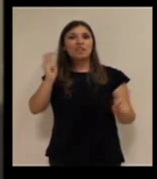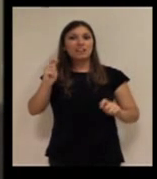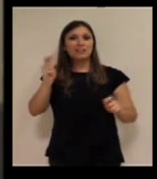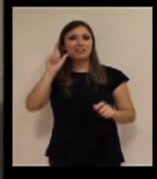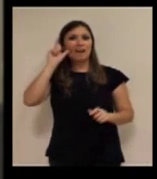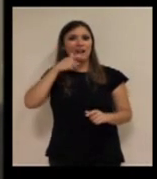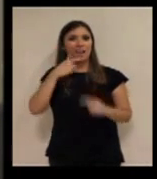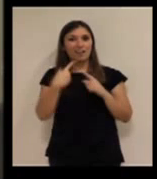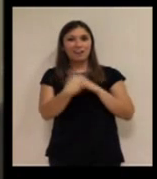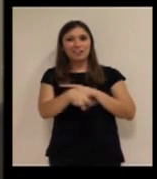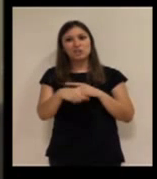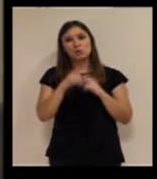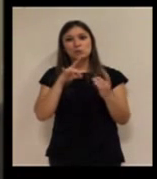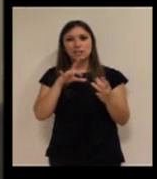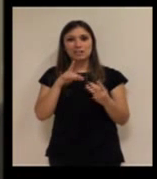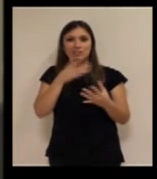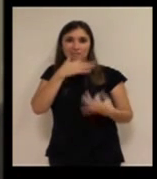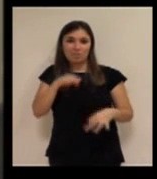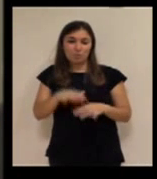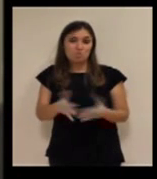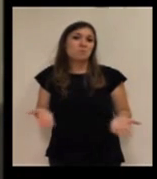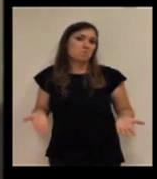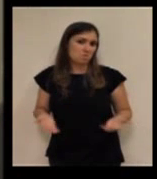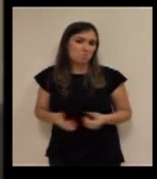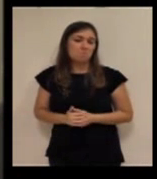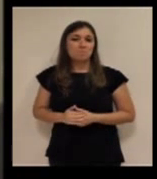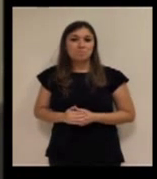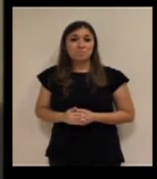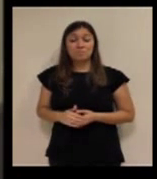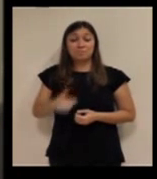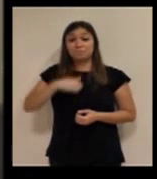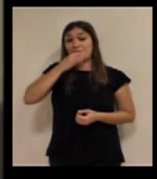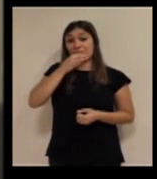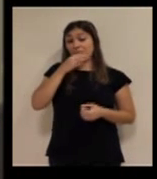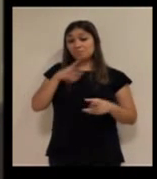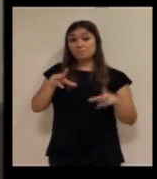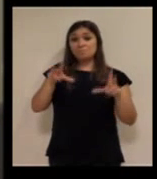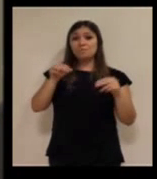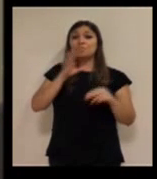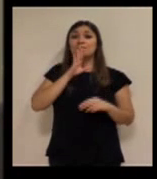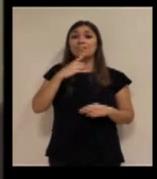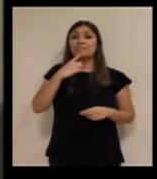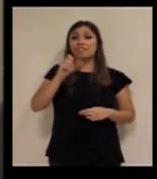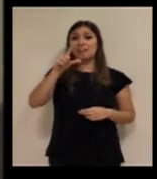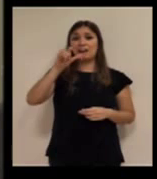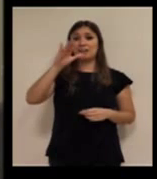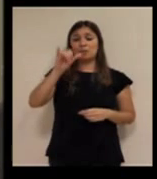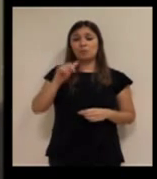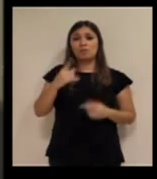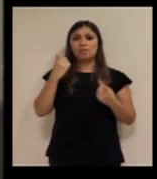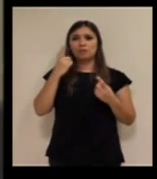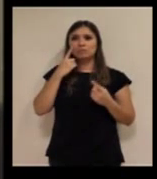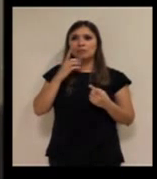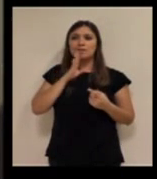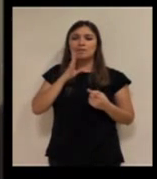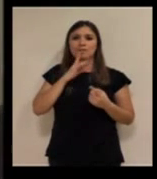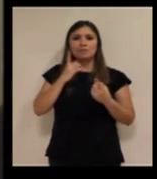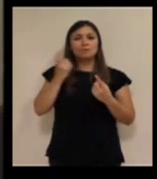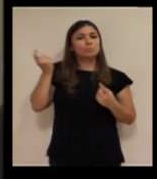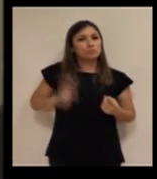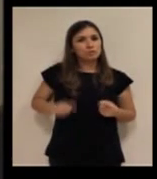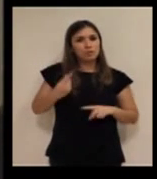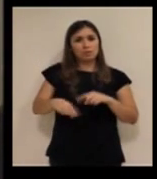central mediante un chat muy sencillito. Por acabar, comentaba Alicia la accesibilidad del profesional. Bueno, eso es algo que